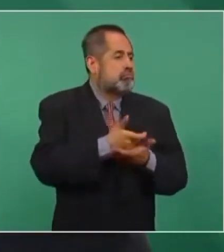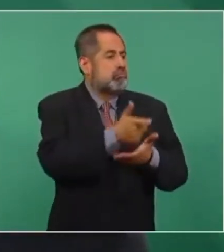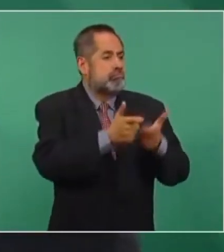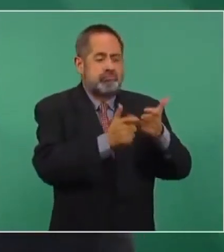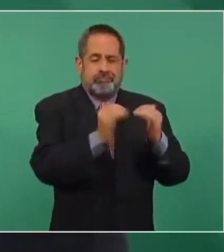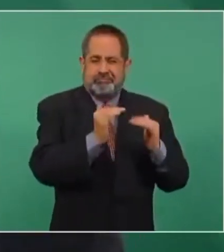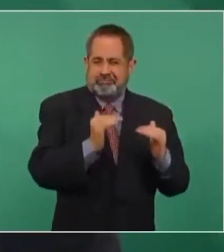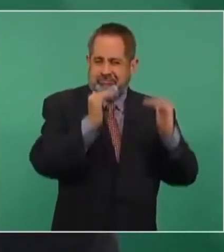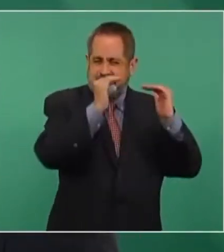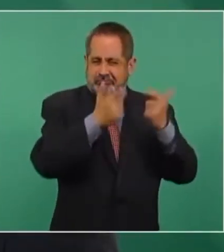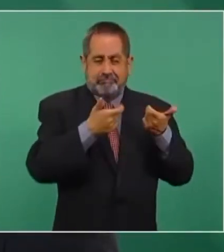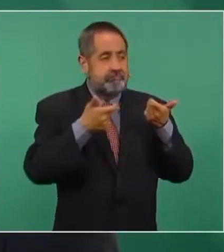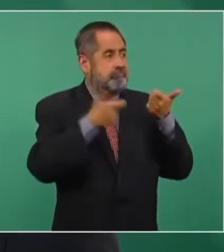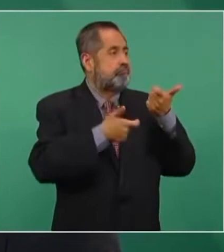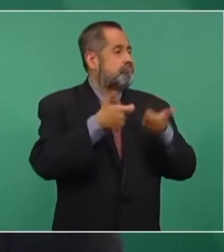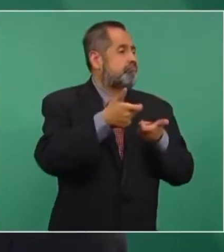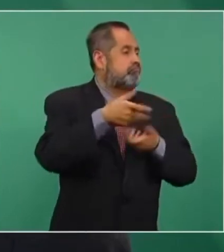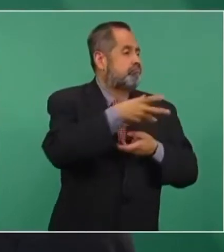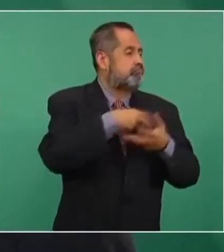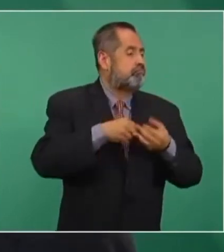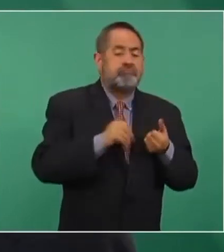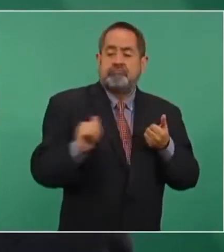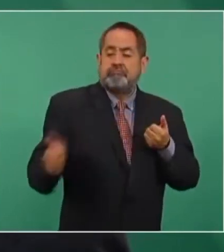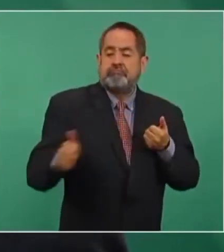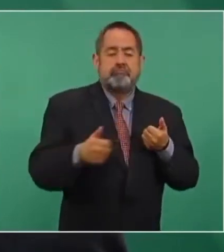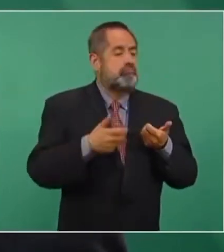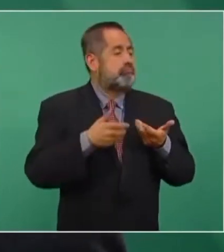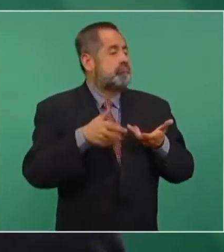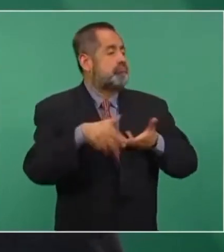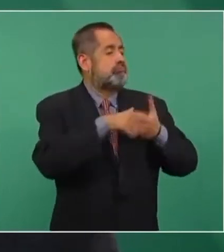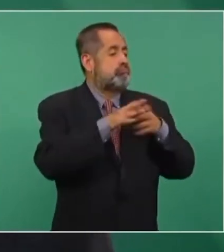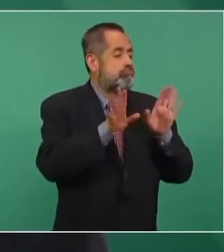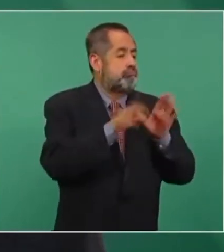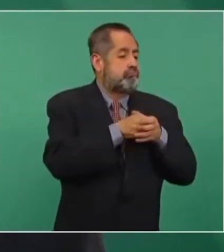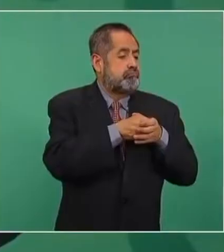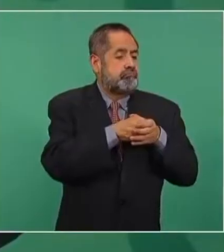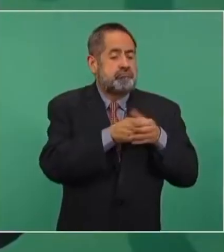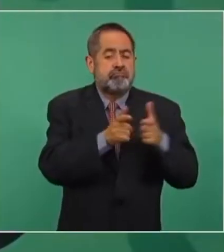para beneficio de minorías. Entonces,